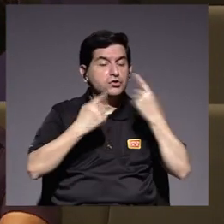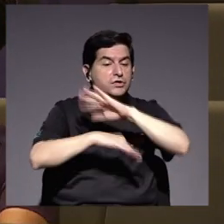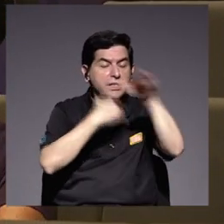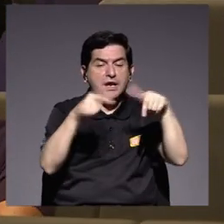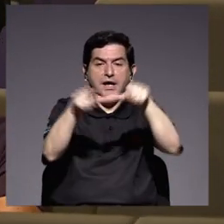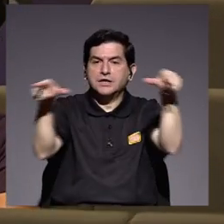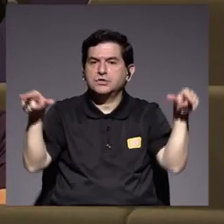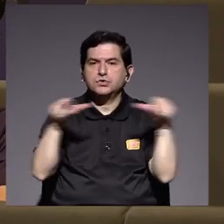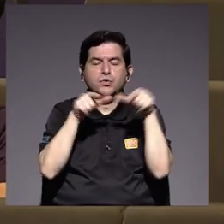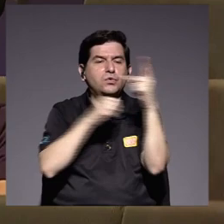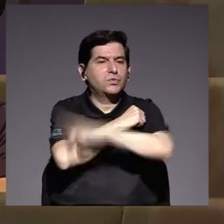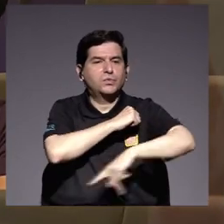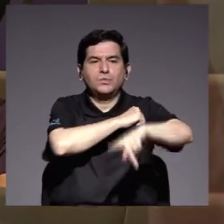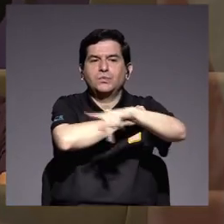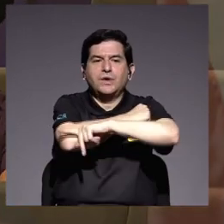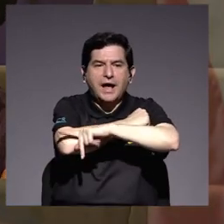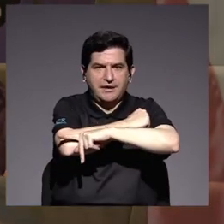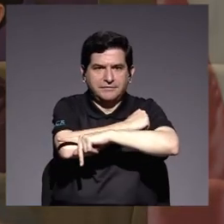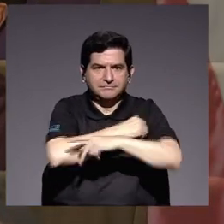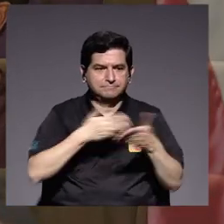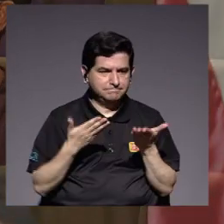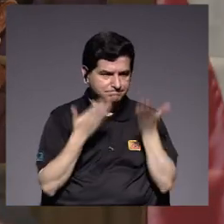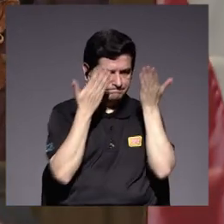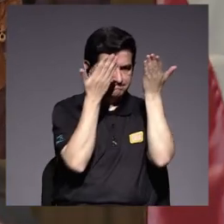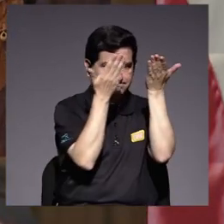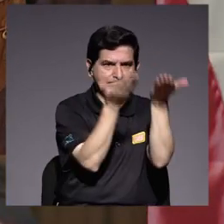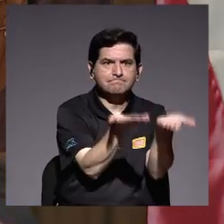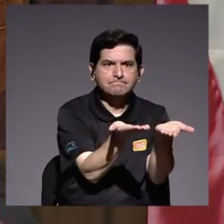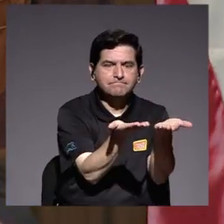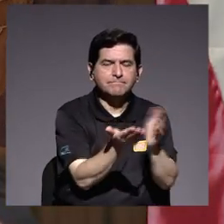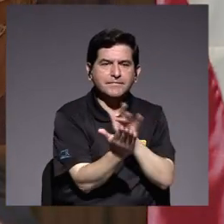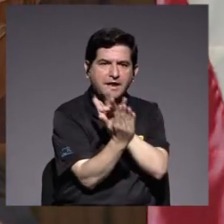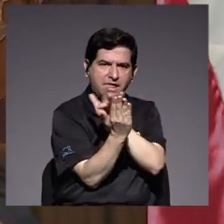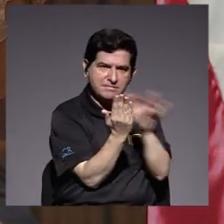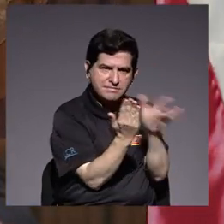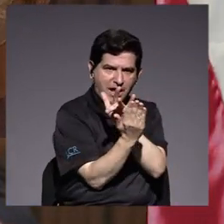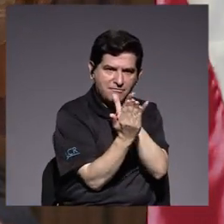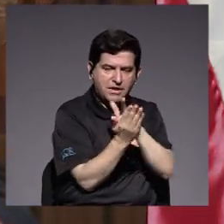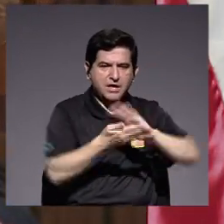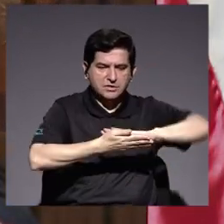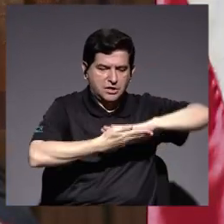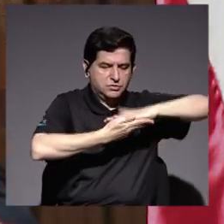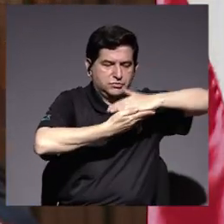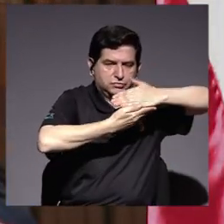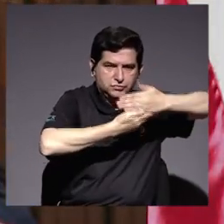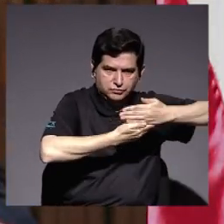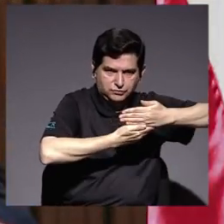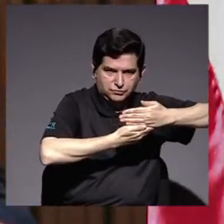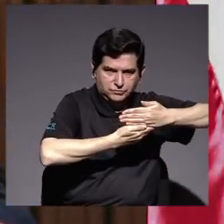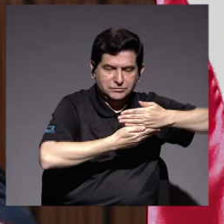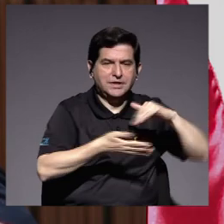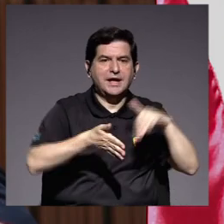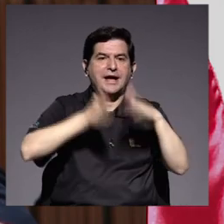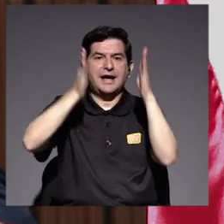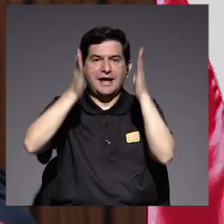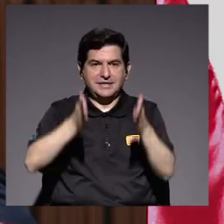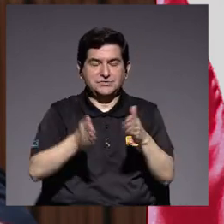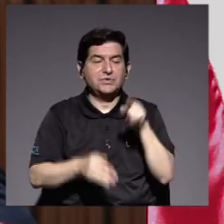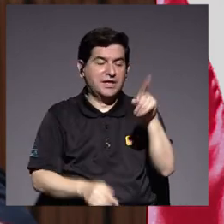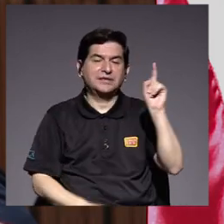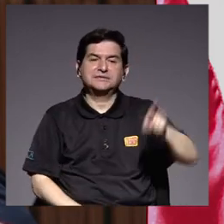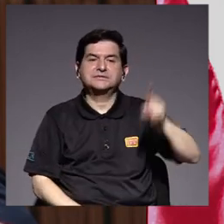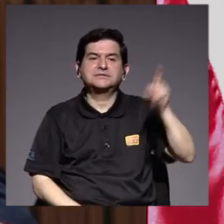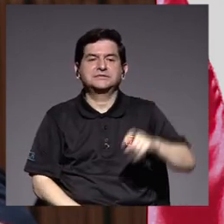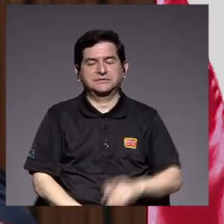los rincones de este país a entregar tabletas y computadoras portátiles a estudiantes que así lo